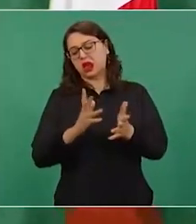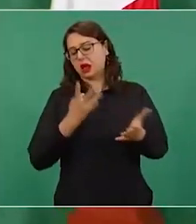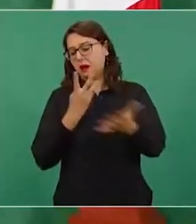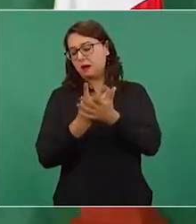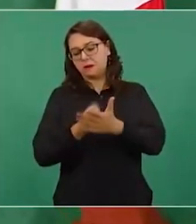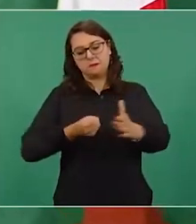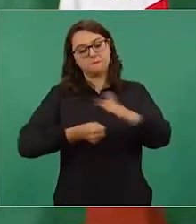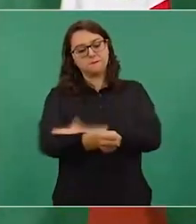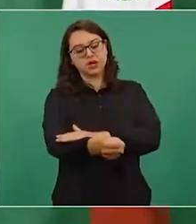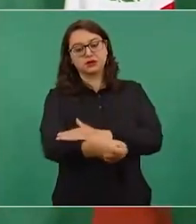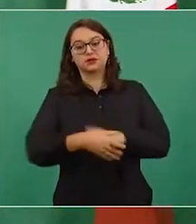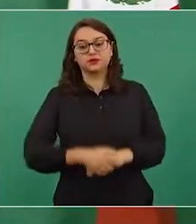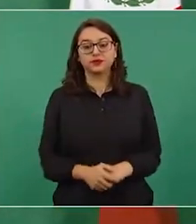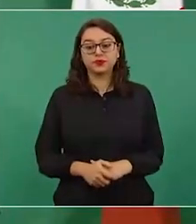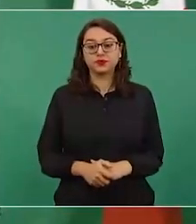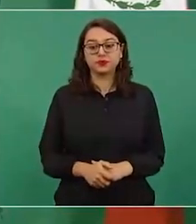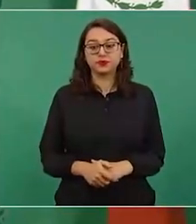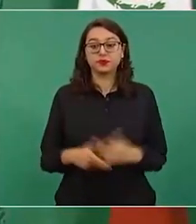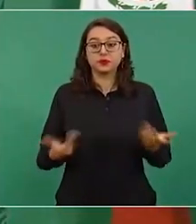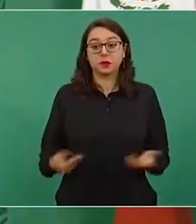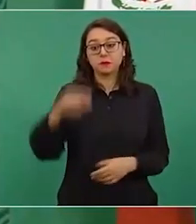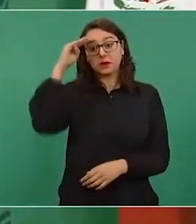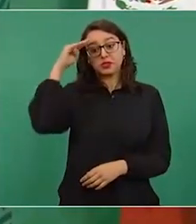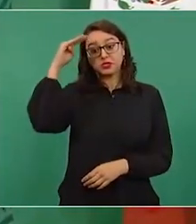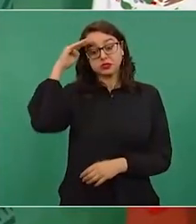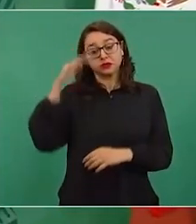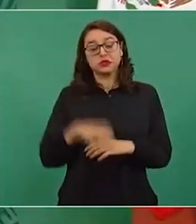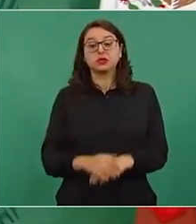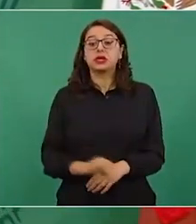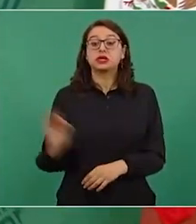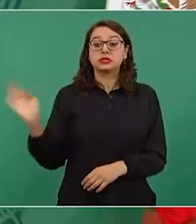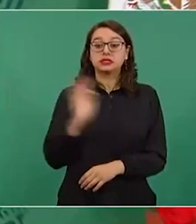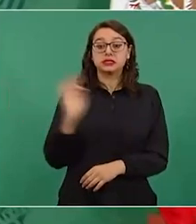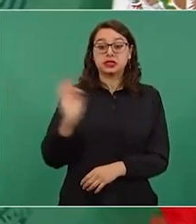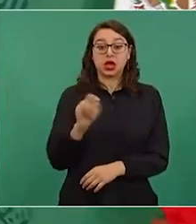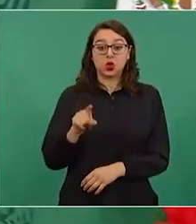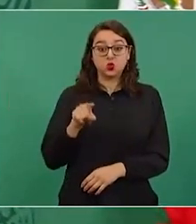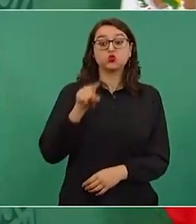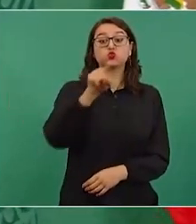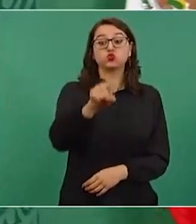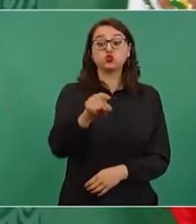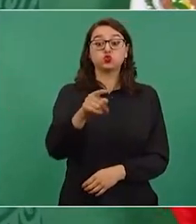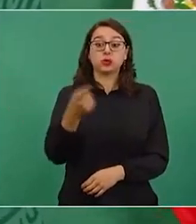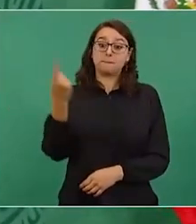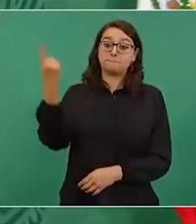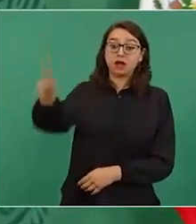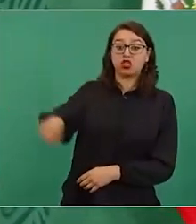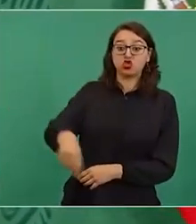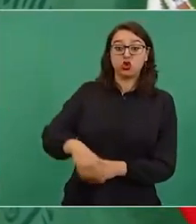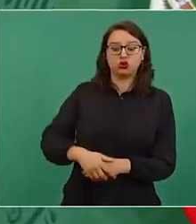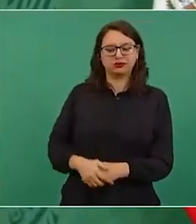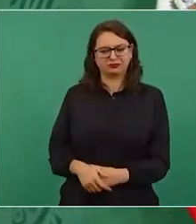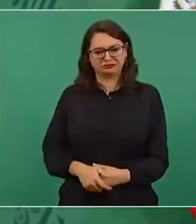Lo acusan columnistas políticos hoy de que usted tuvo que ver en el viraje de la Fiscalía, señor presidente. No,